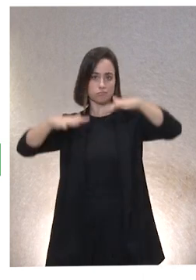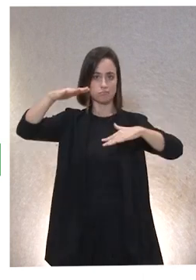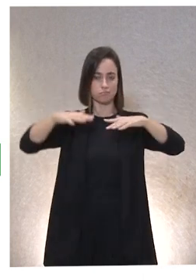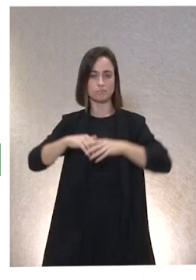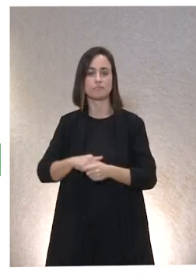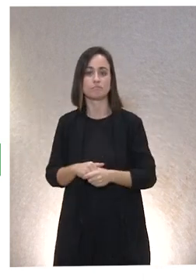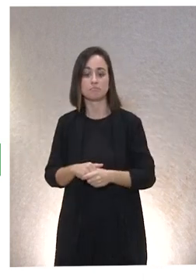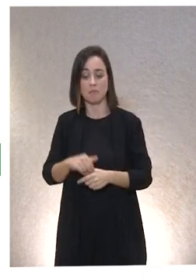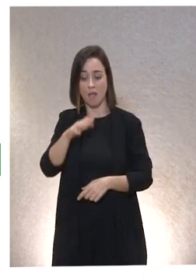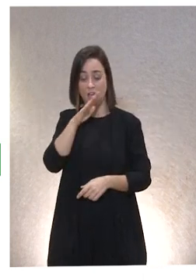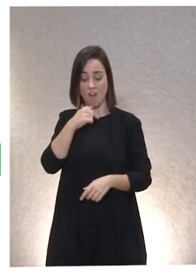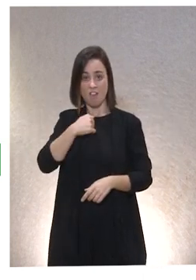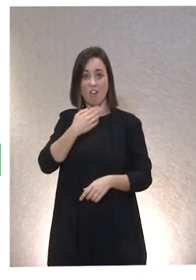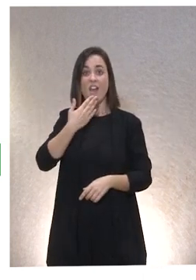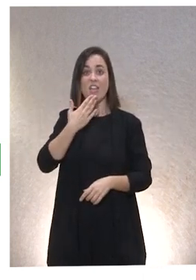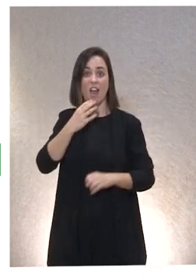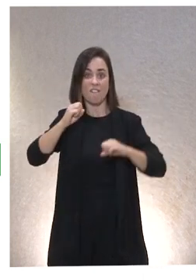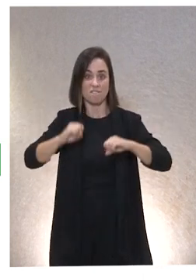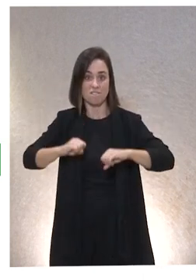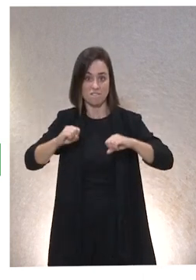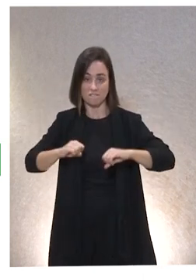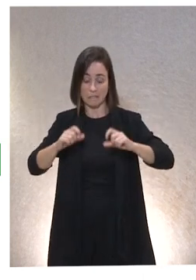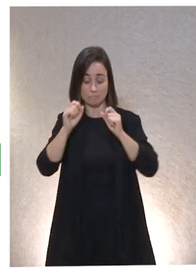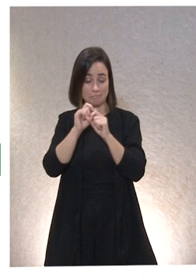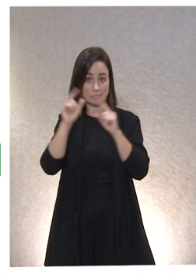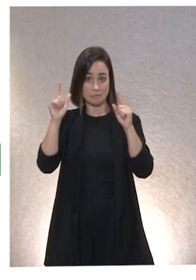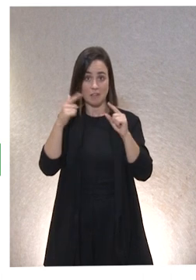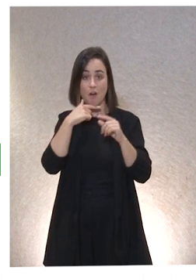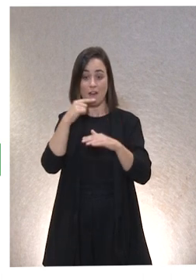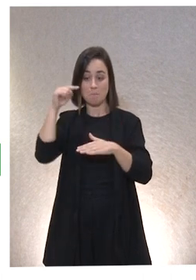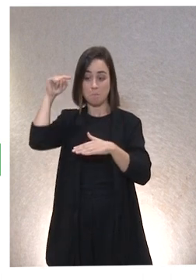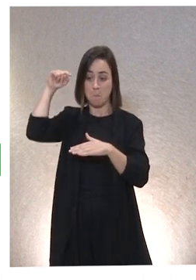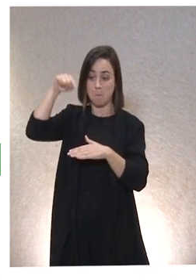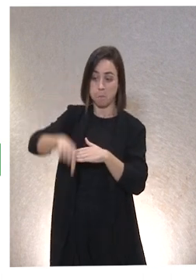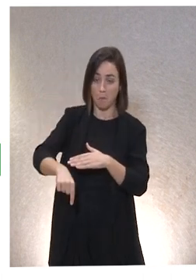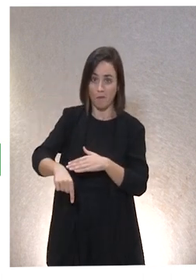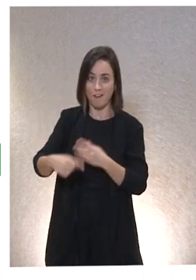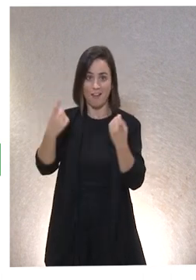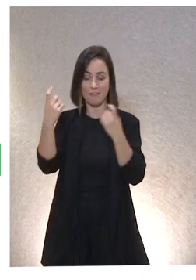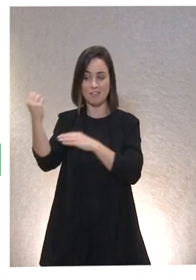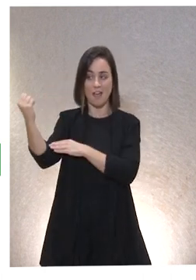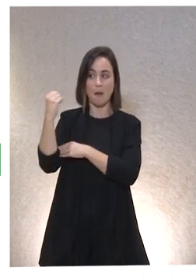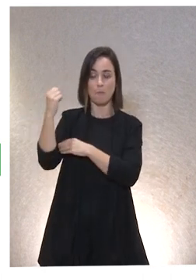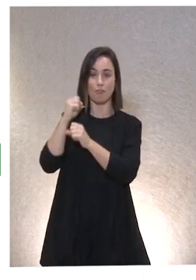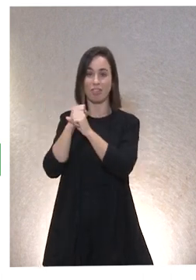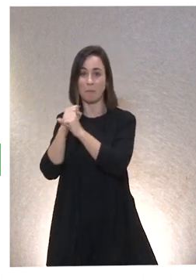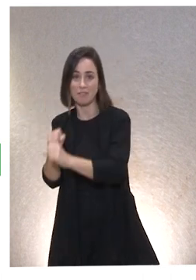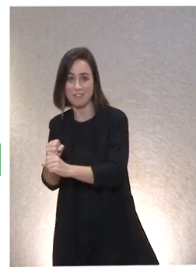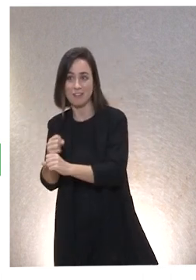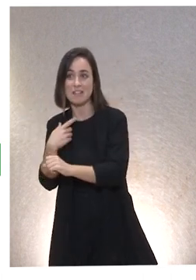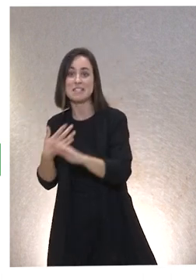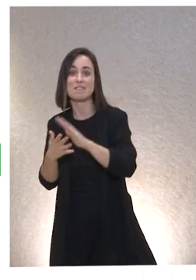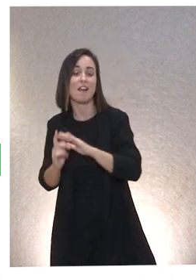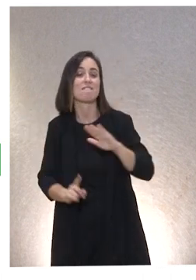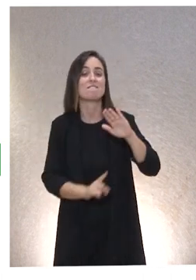Evidentemente, yo, ahora, pues, con la edad que tengo, me estoy dando perfectamente cuenta de cómo fluctúan hacia abajo. Las independencias y, por consiguiente, hacia arriba, las